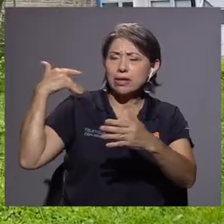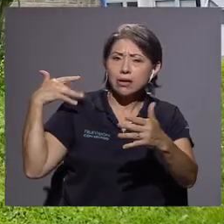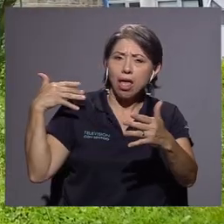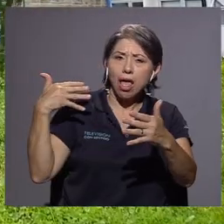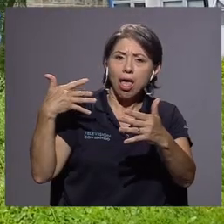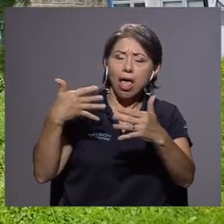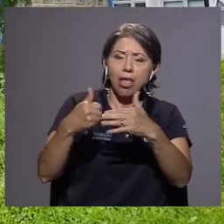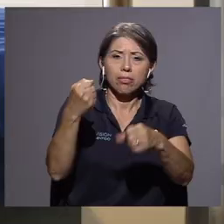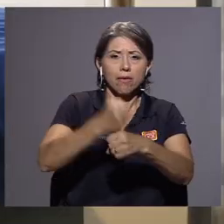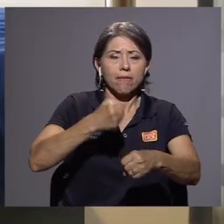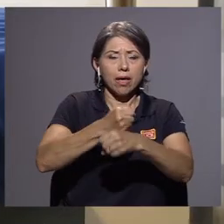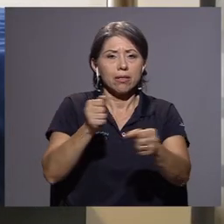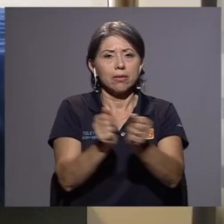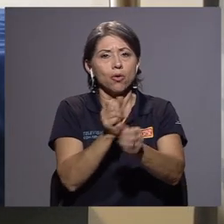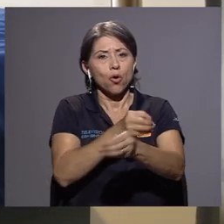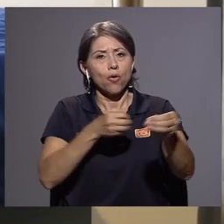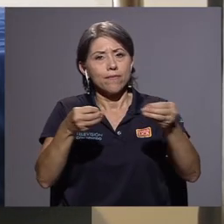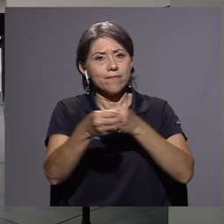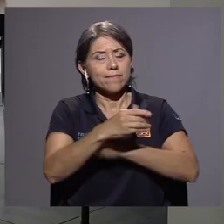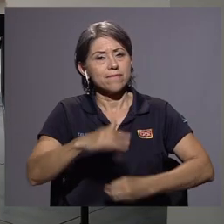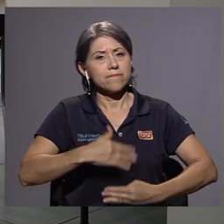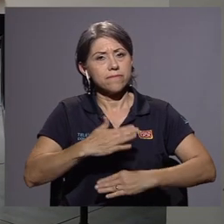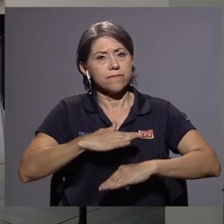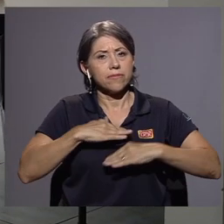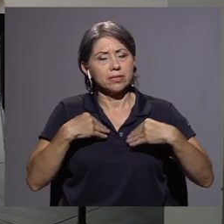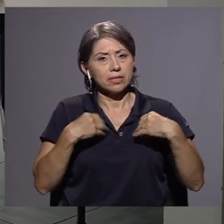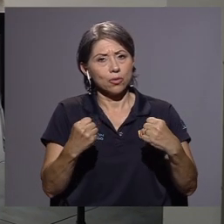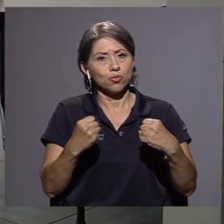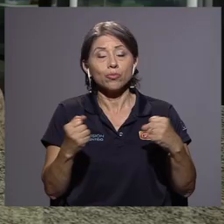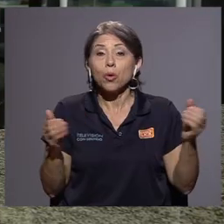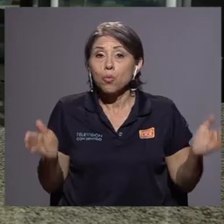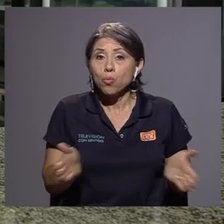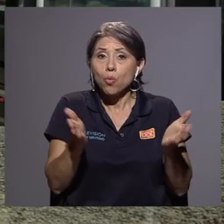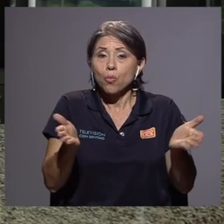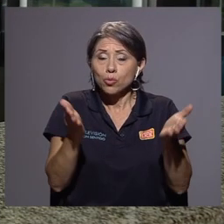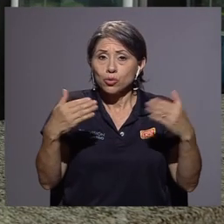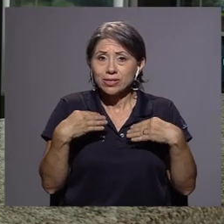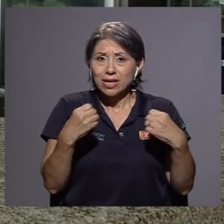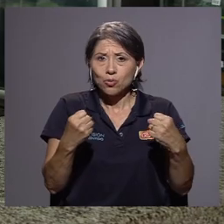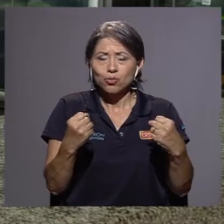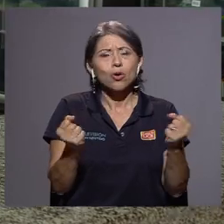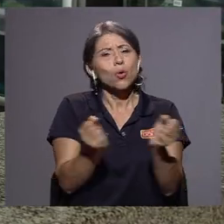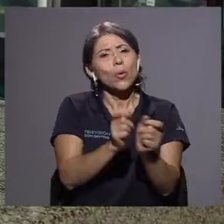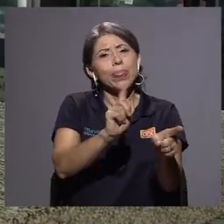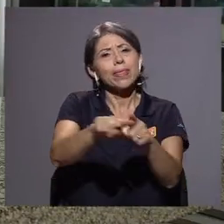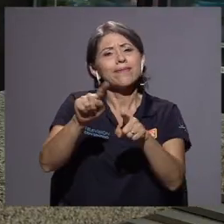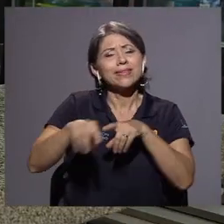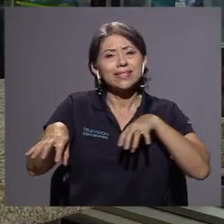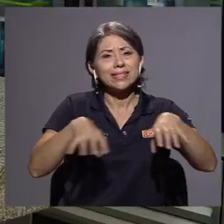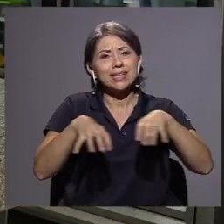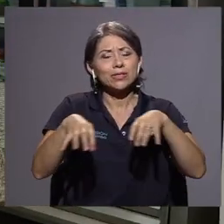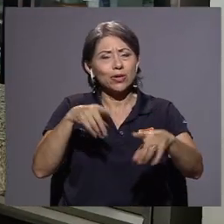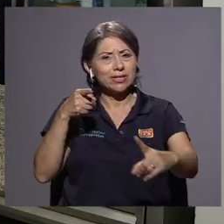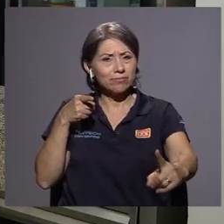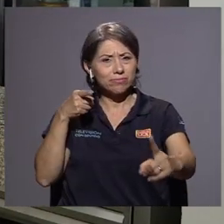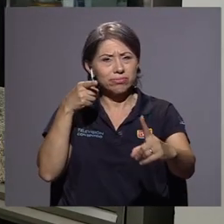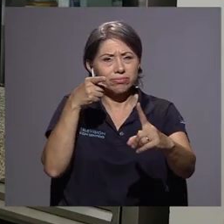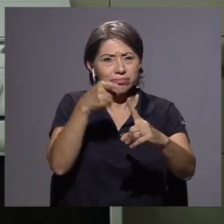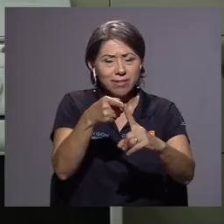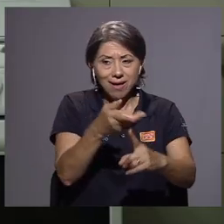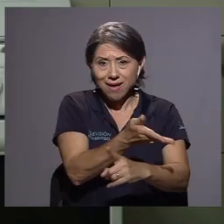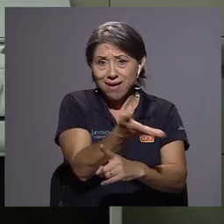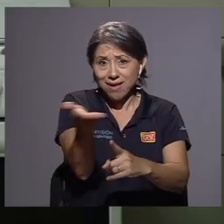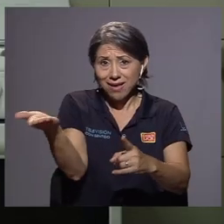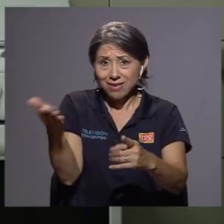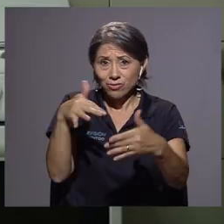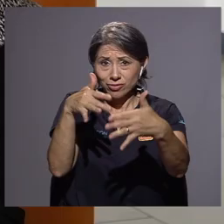trabajando con la oficina de bienestar y salud, con promoción de la salud, realizando diversas acciones dirigidas a la población residente